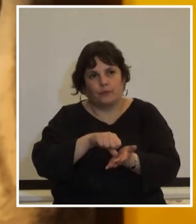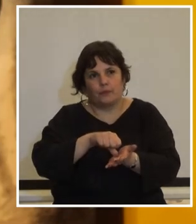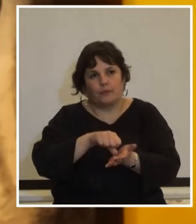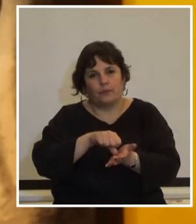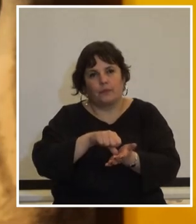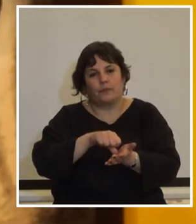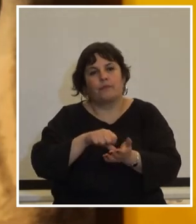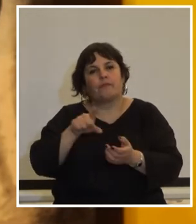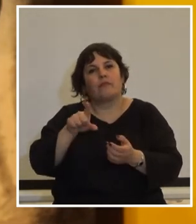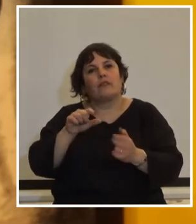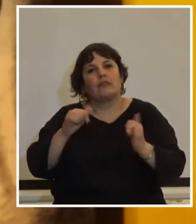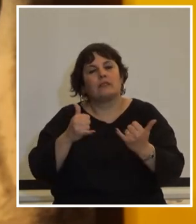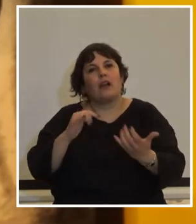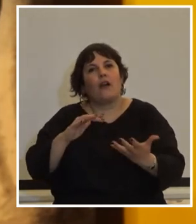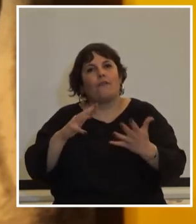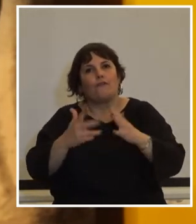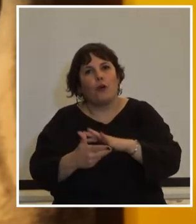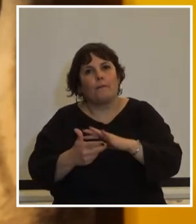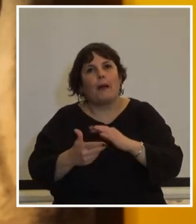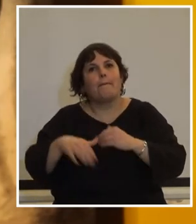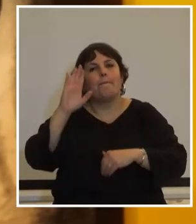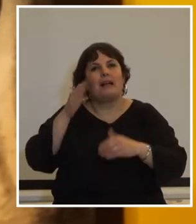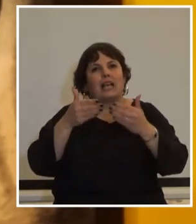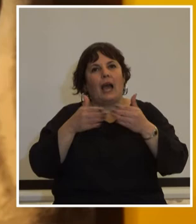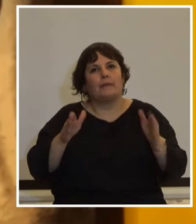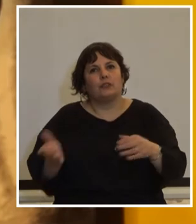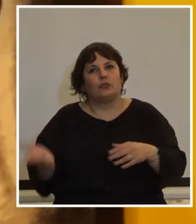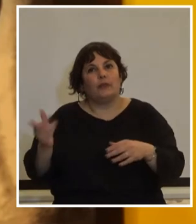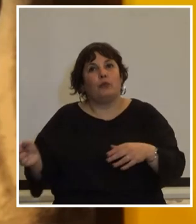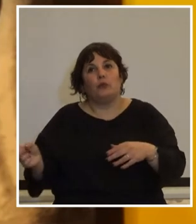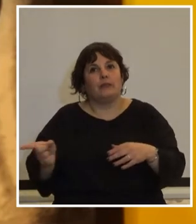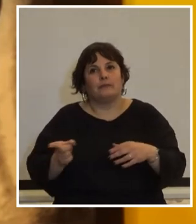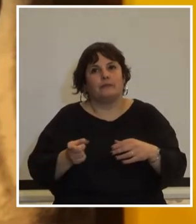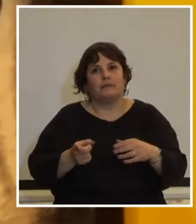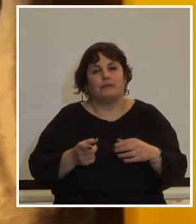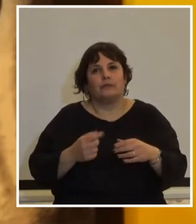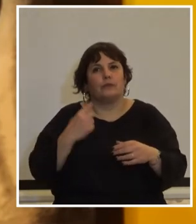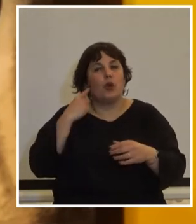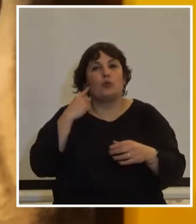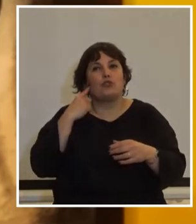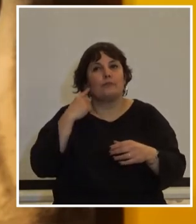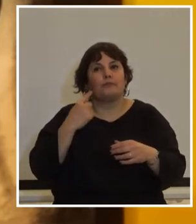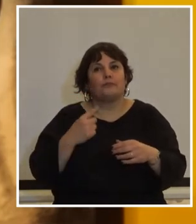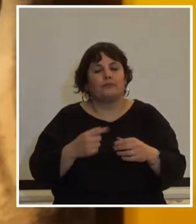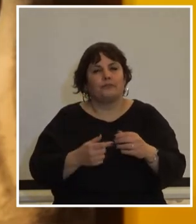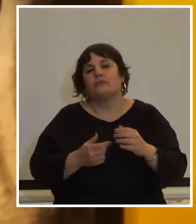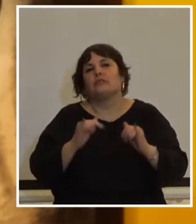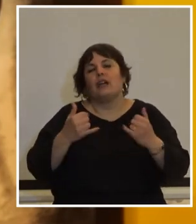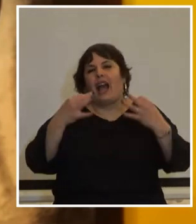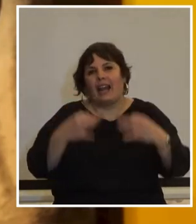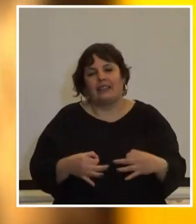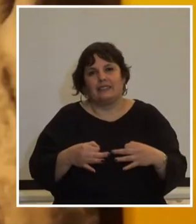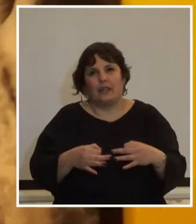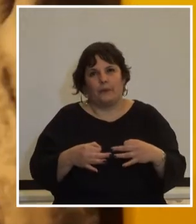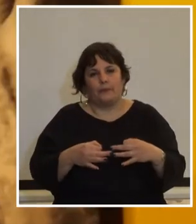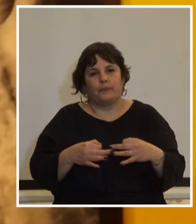aquella forma más amplia de participación popular y la que mejor garantizaba los derechos